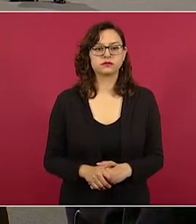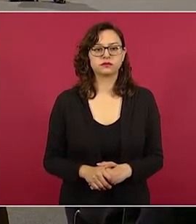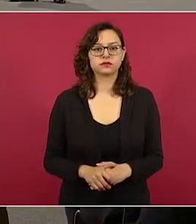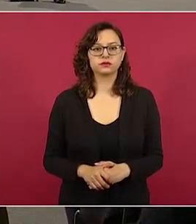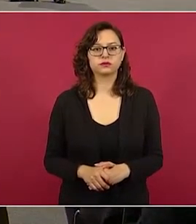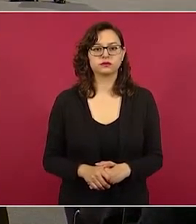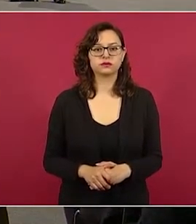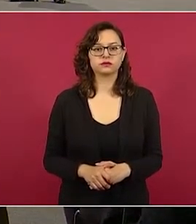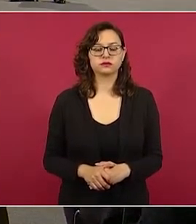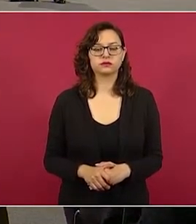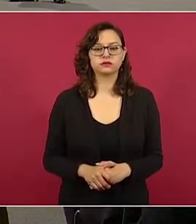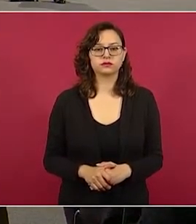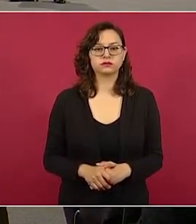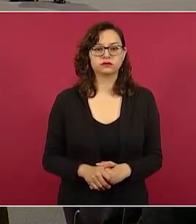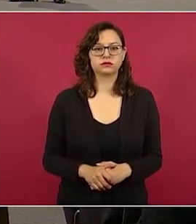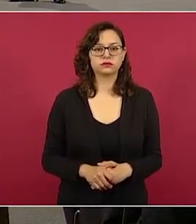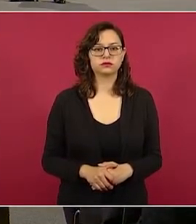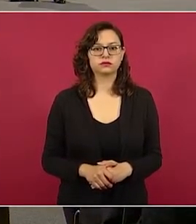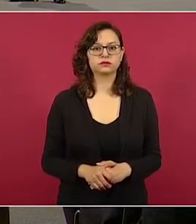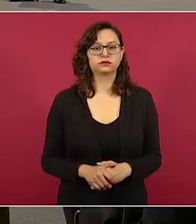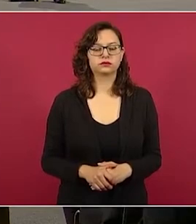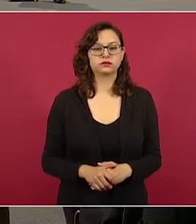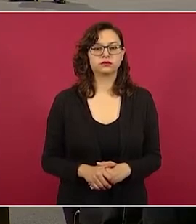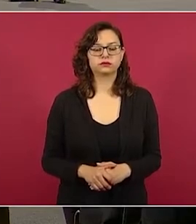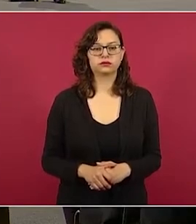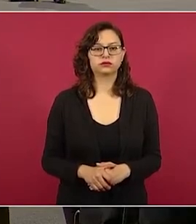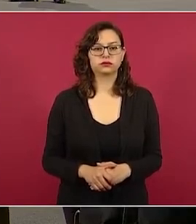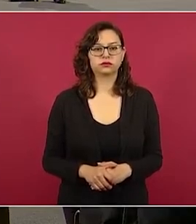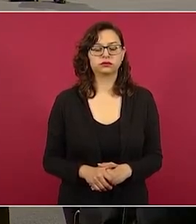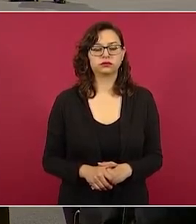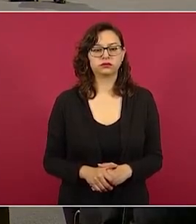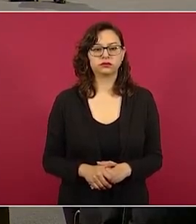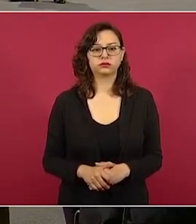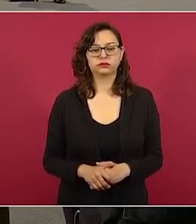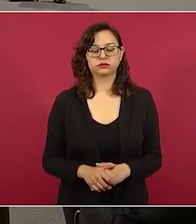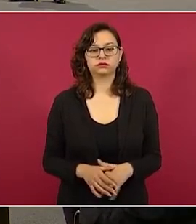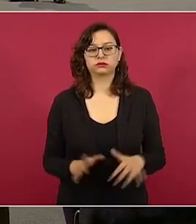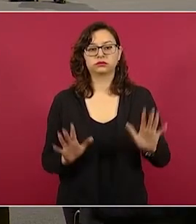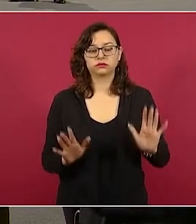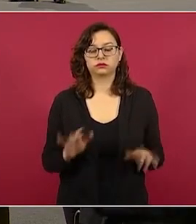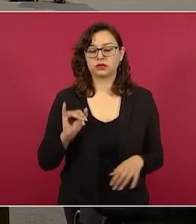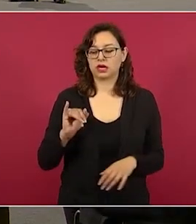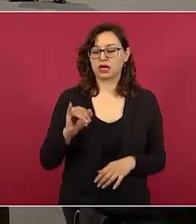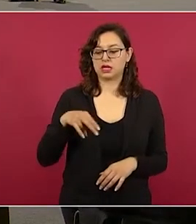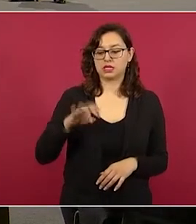Bueno, de acuerdo a este corte